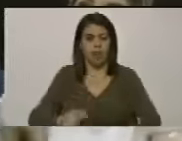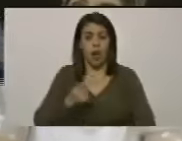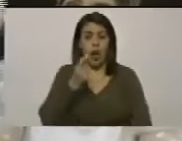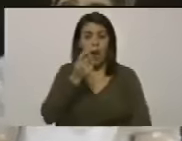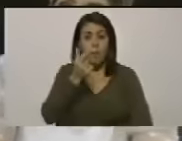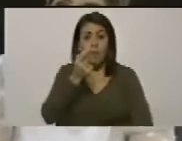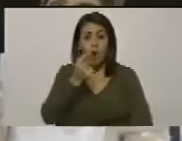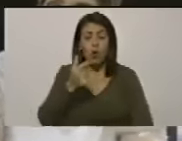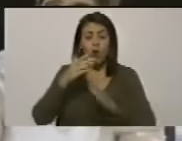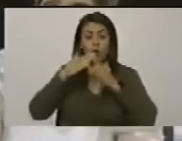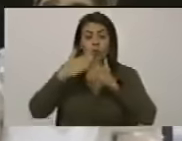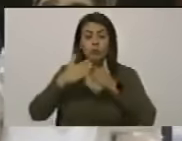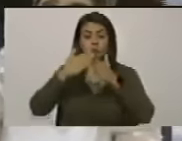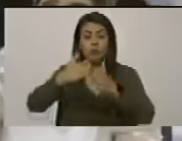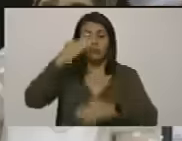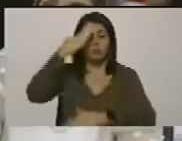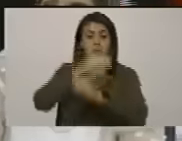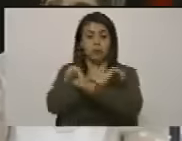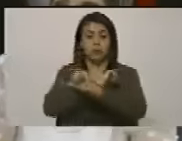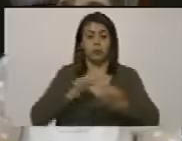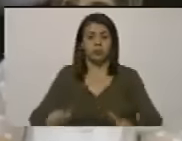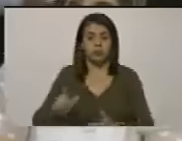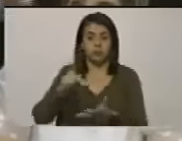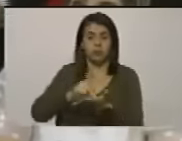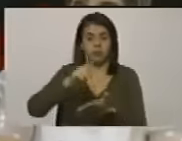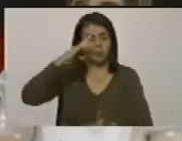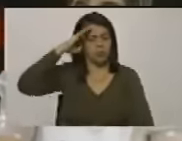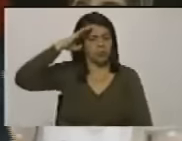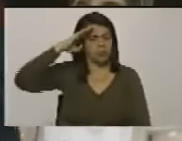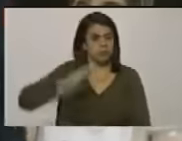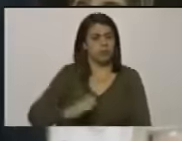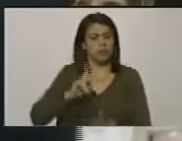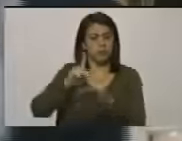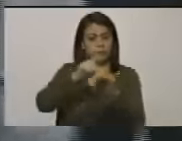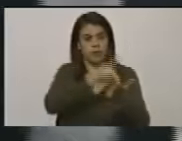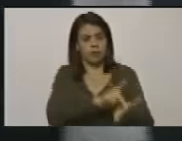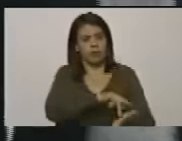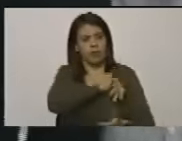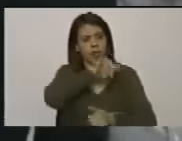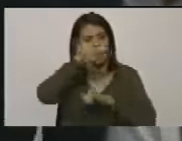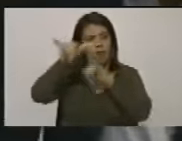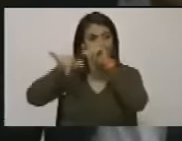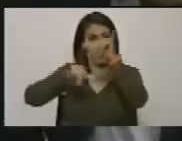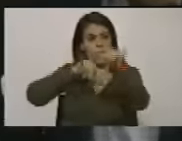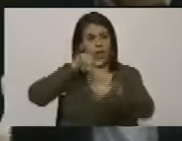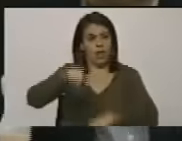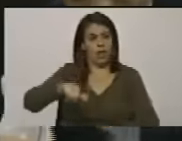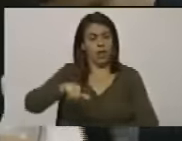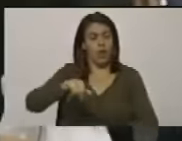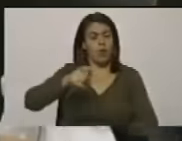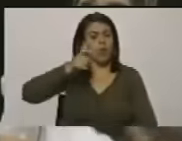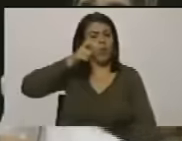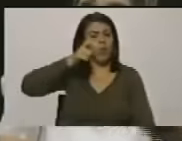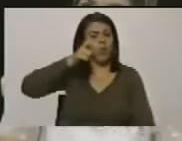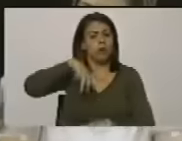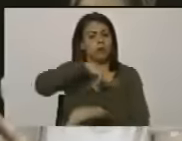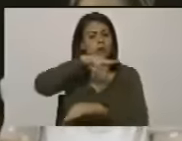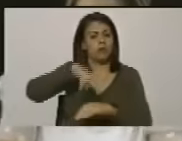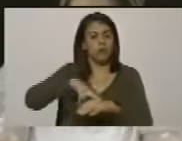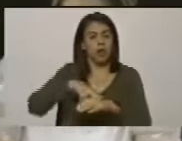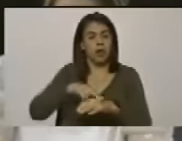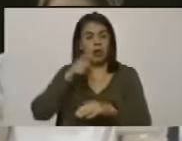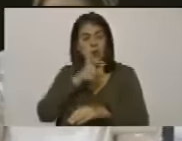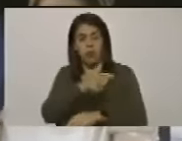batallones de la marina donde no participó ni el ejército ni la fuerza aérea ni la guardia nacional ni el